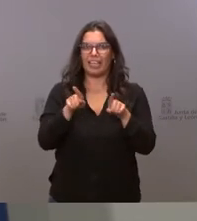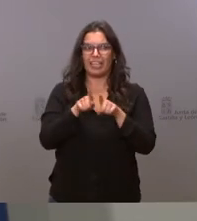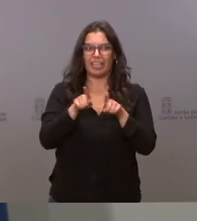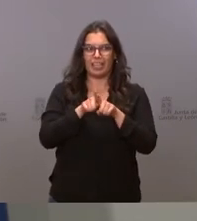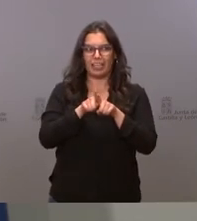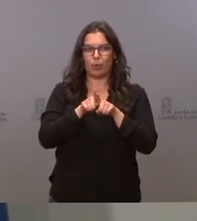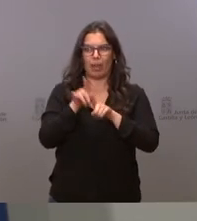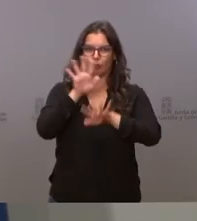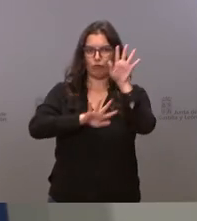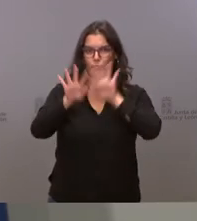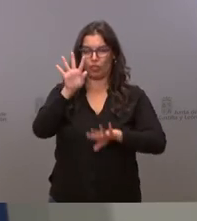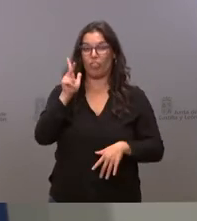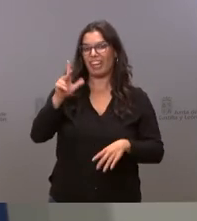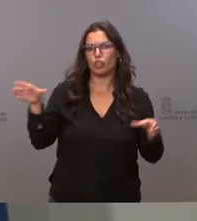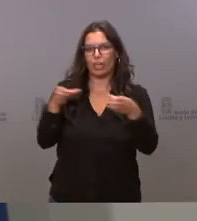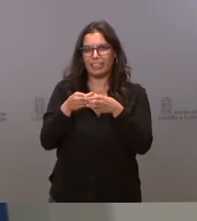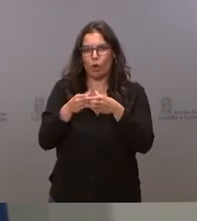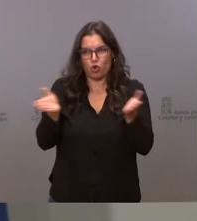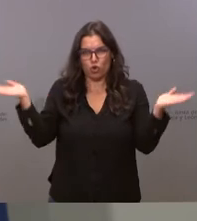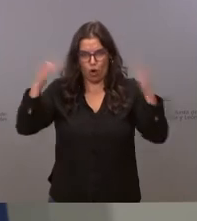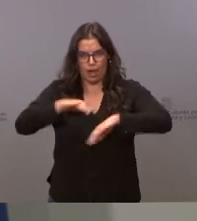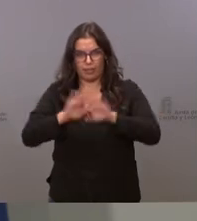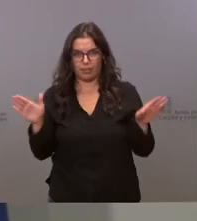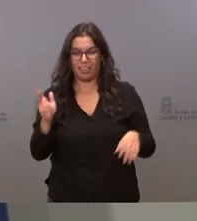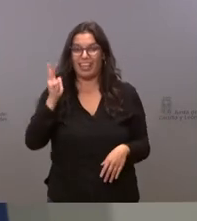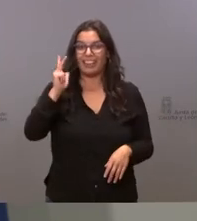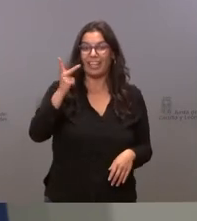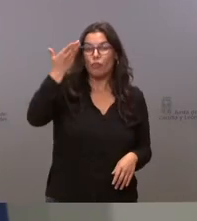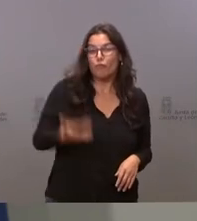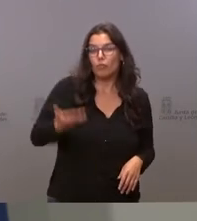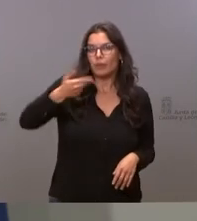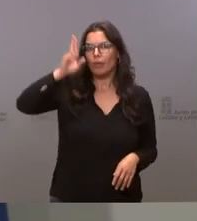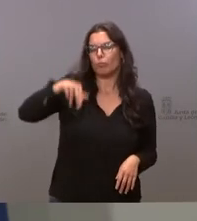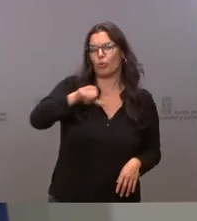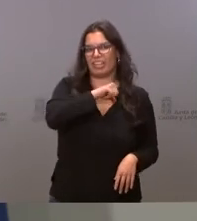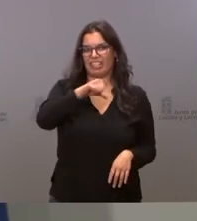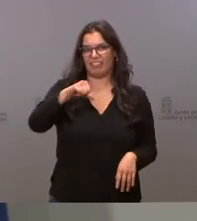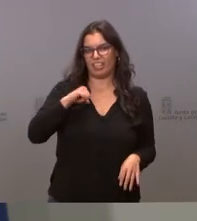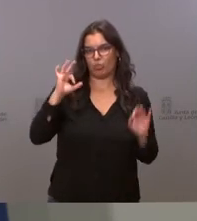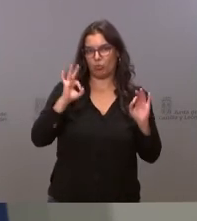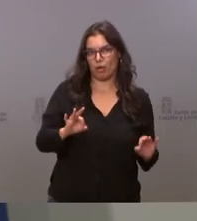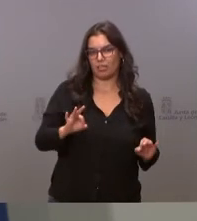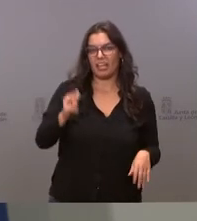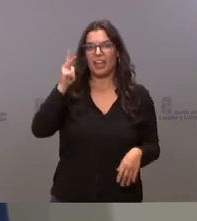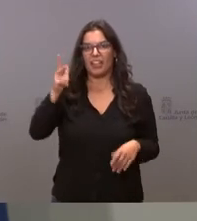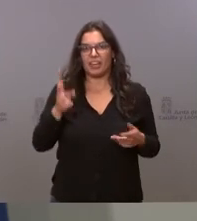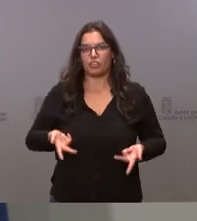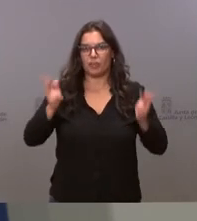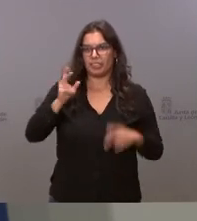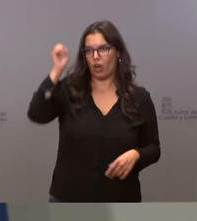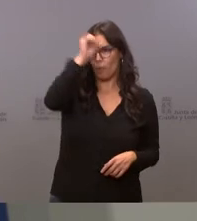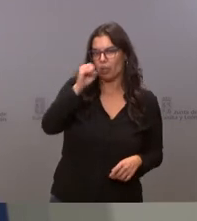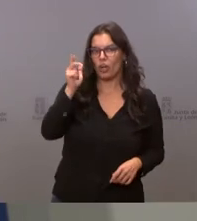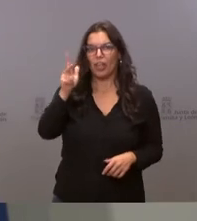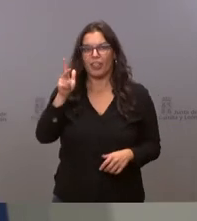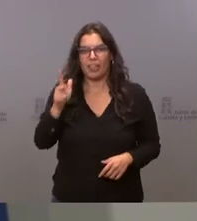colectivos los derechos fundamentales son individuales el derecho a la libertad de opinión el derecho